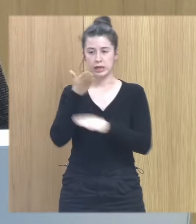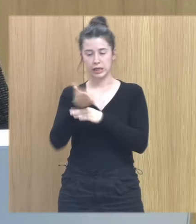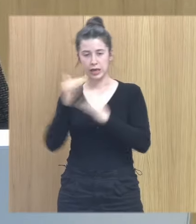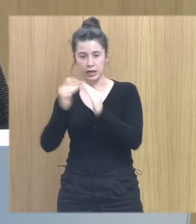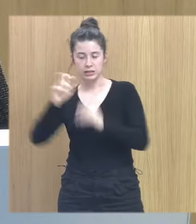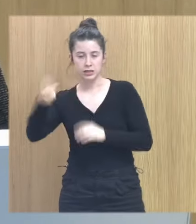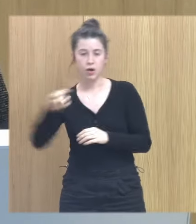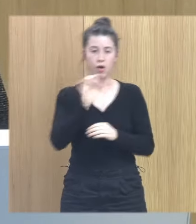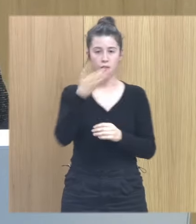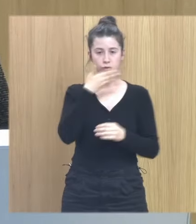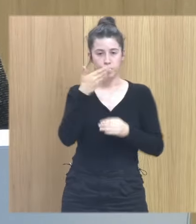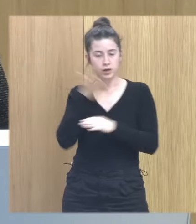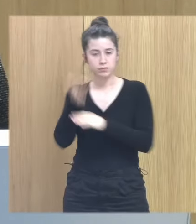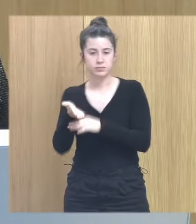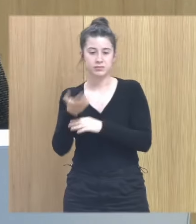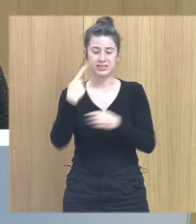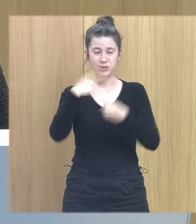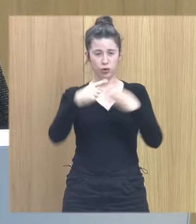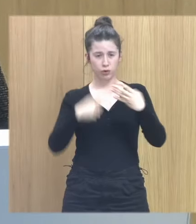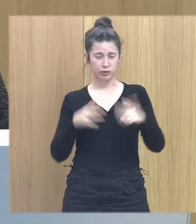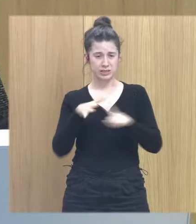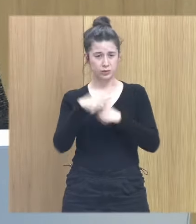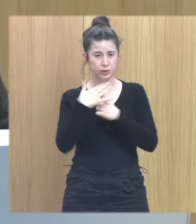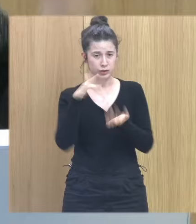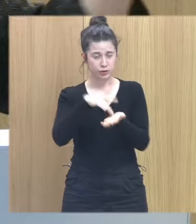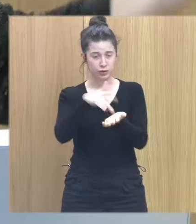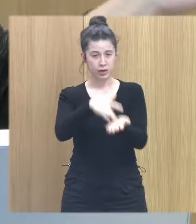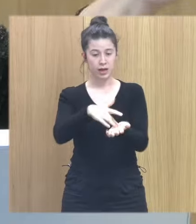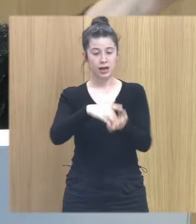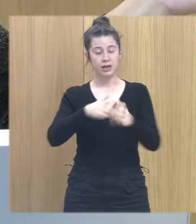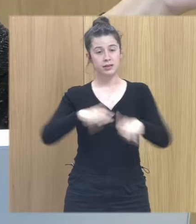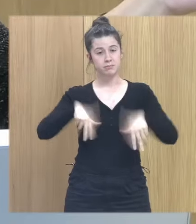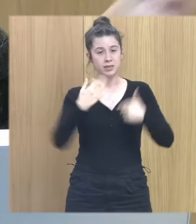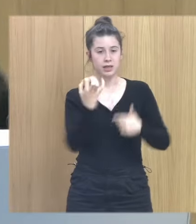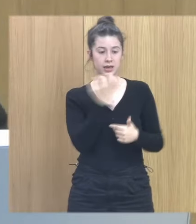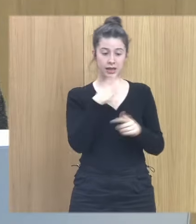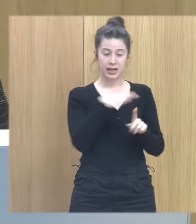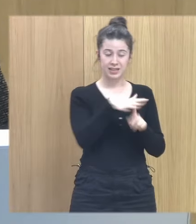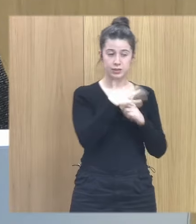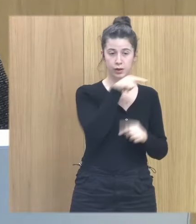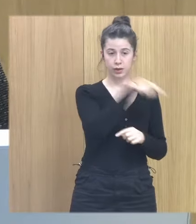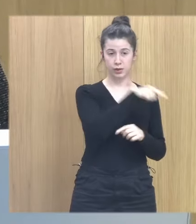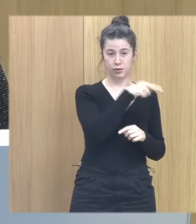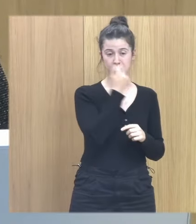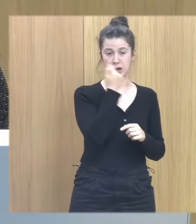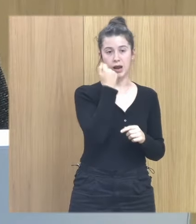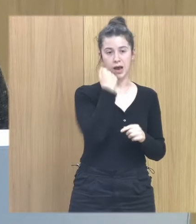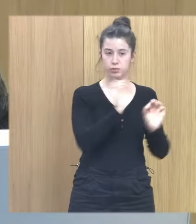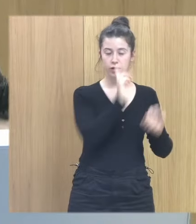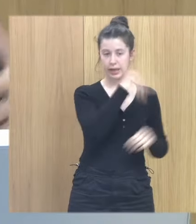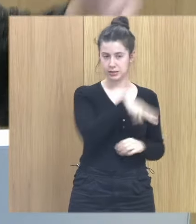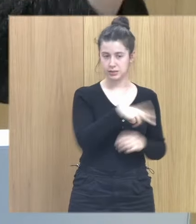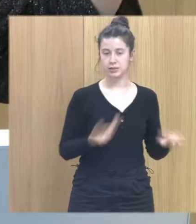empiezan a pasar un montón de cosas que les permiten hacer consciente que eso que estaban viviendo es abuso. Pero